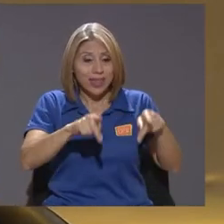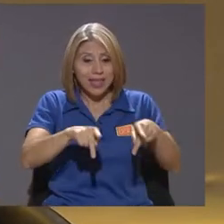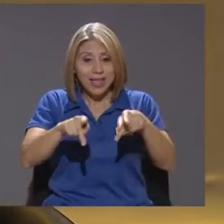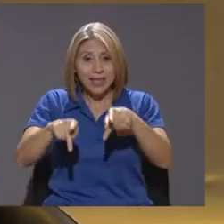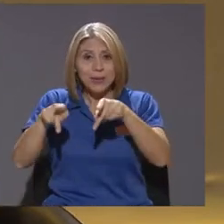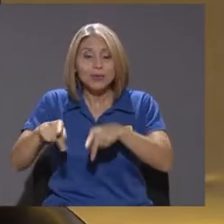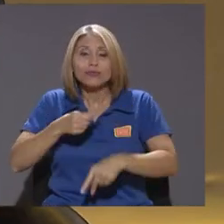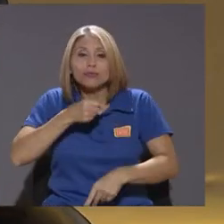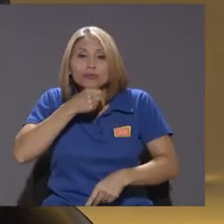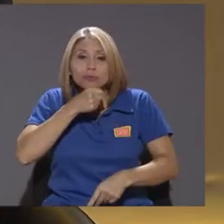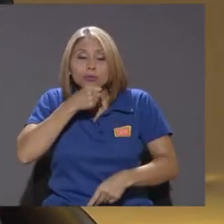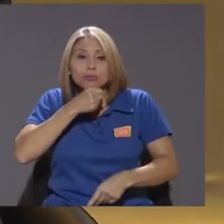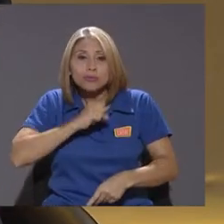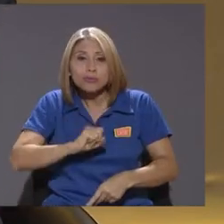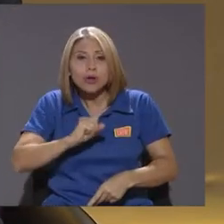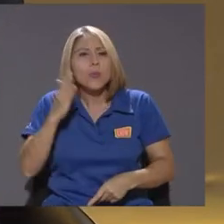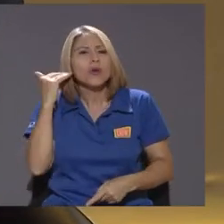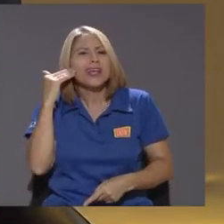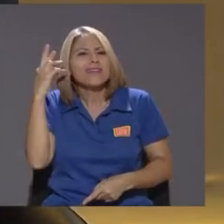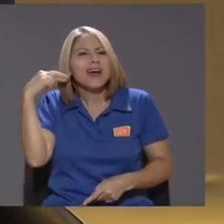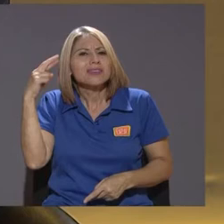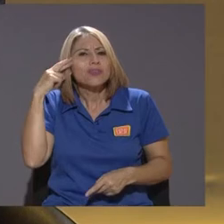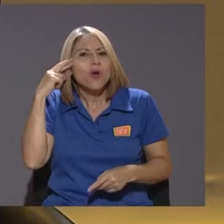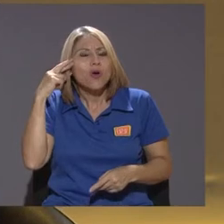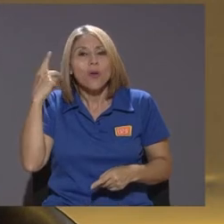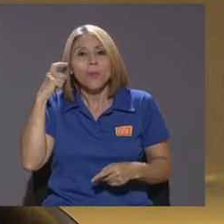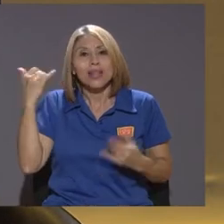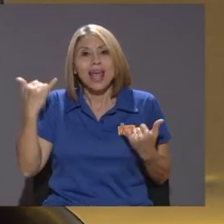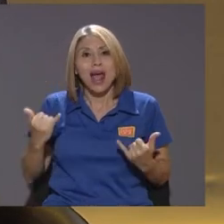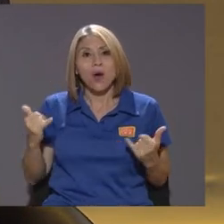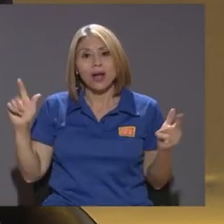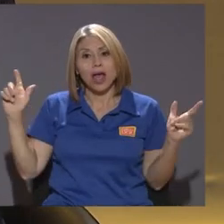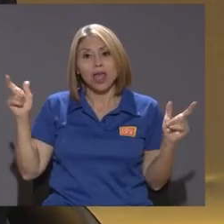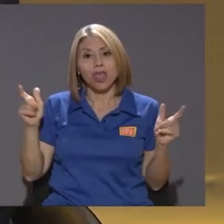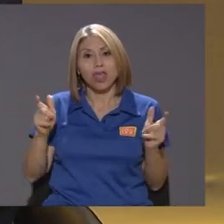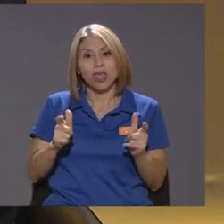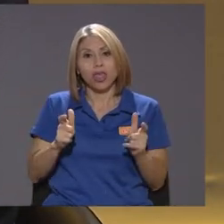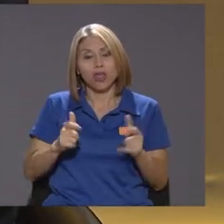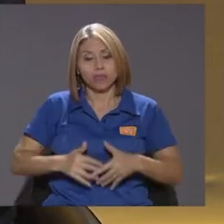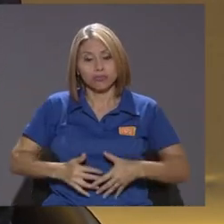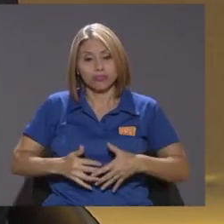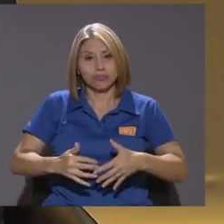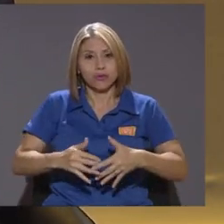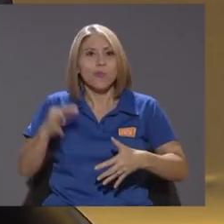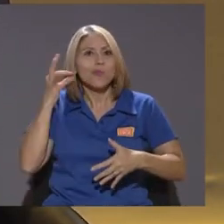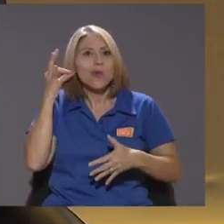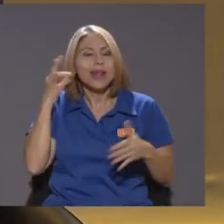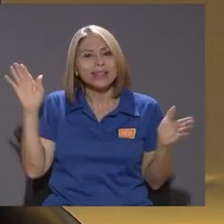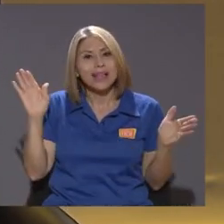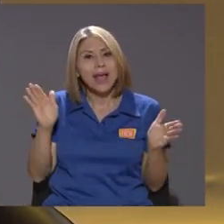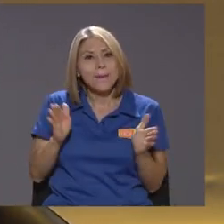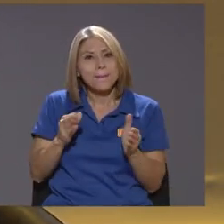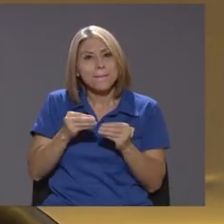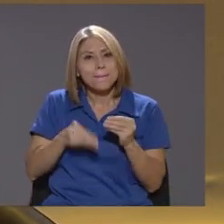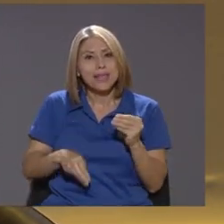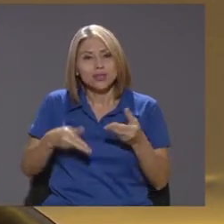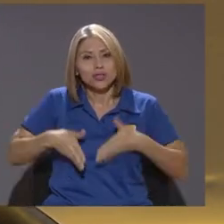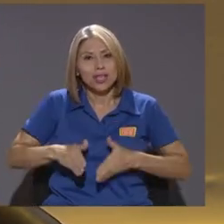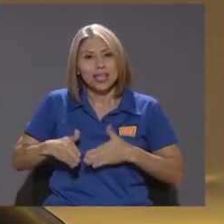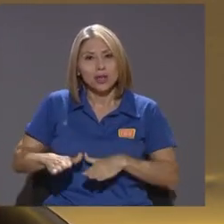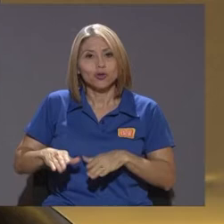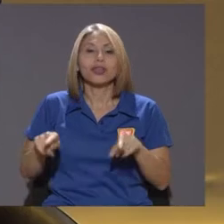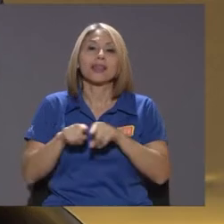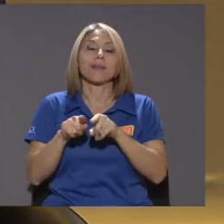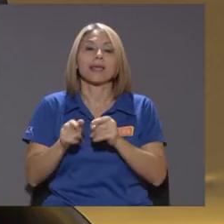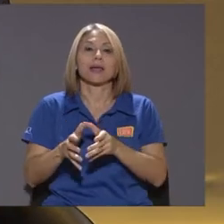de la caída de la fecundidad o sea el número de hijos que en promedio tienen las mujeres y de un aumento de la esperanza de vida sino